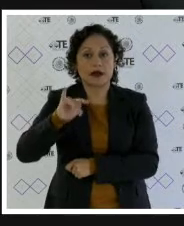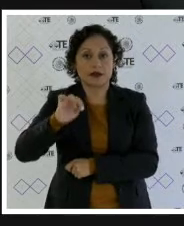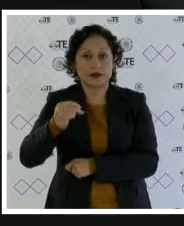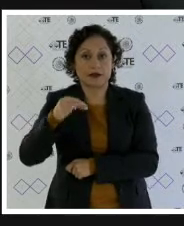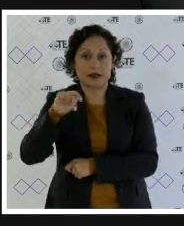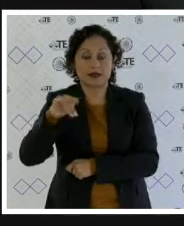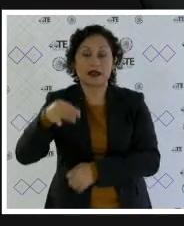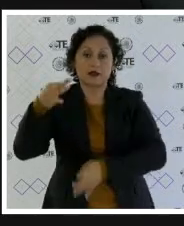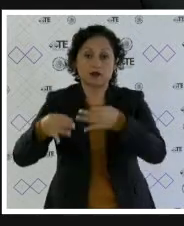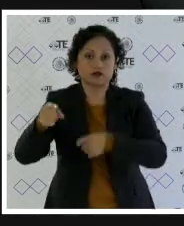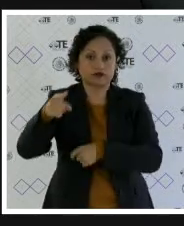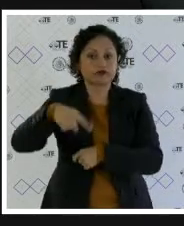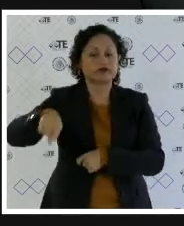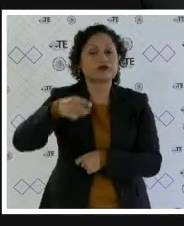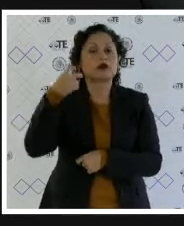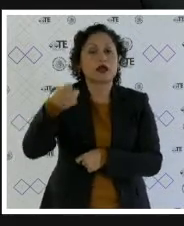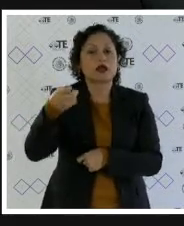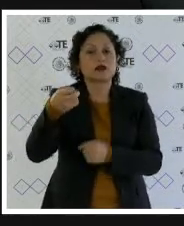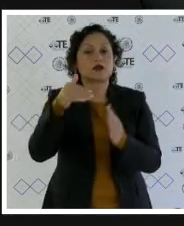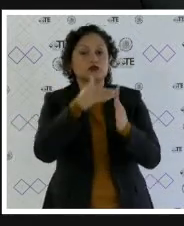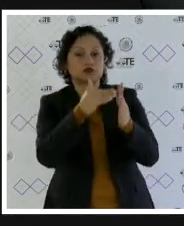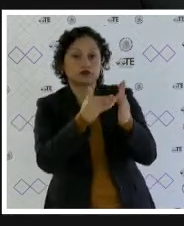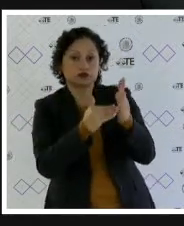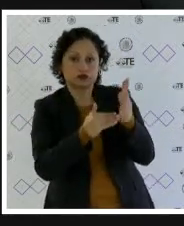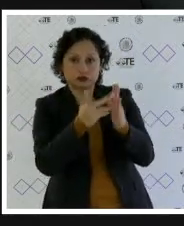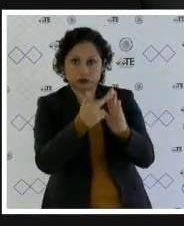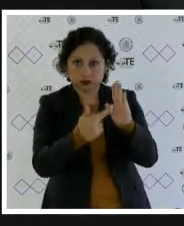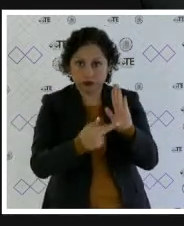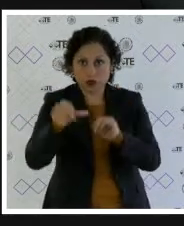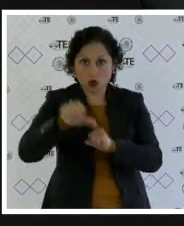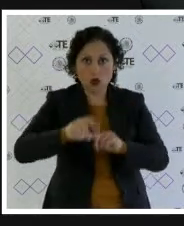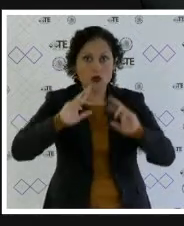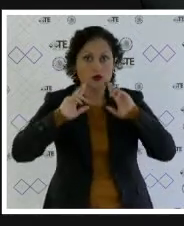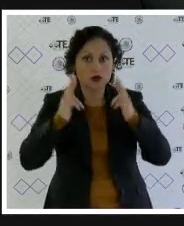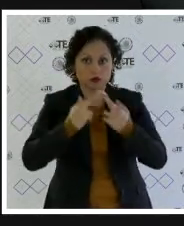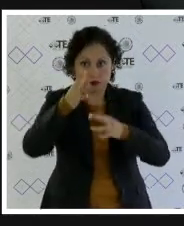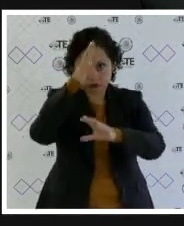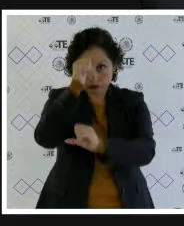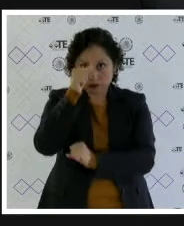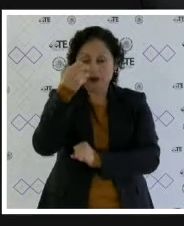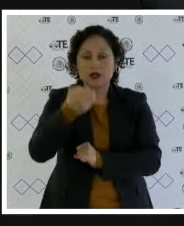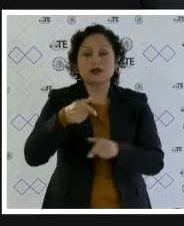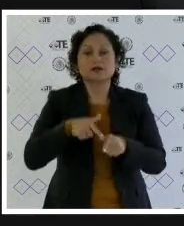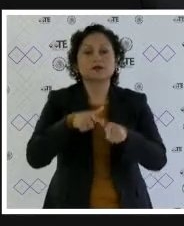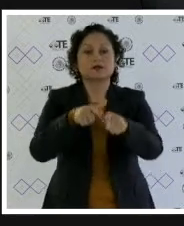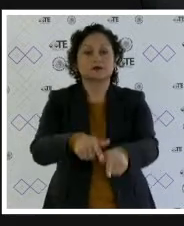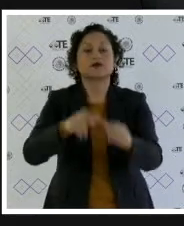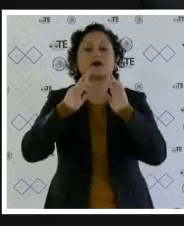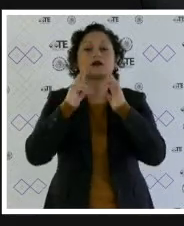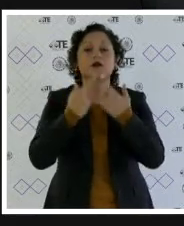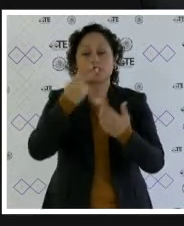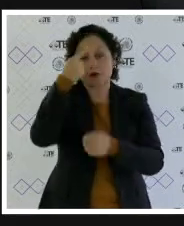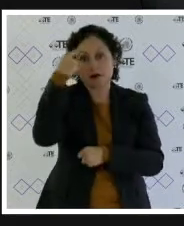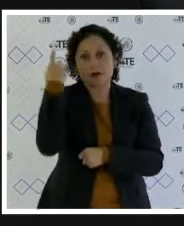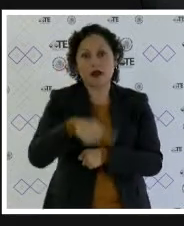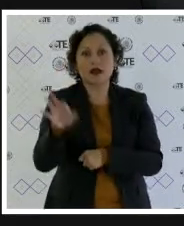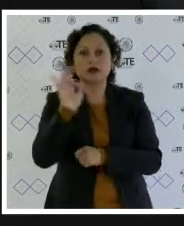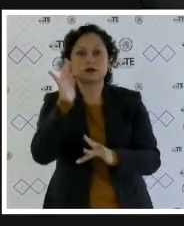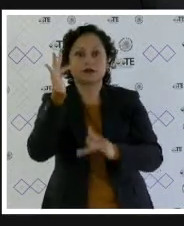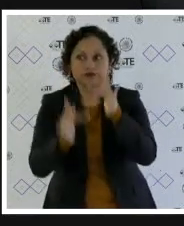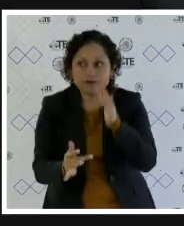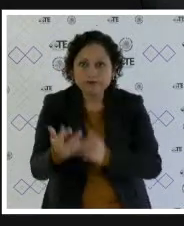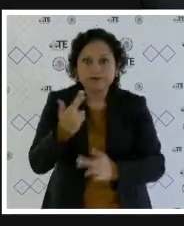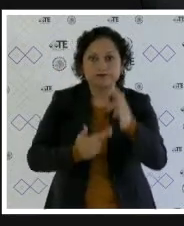Camarena, de acuerdo a los lineamientos aprobados por el Pleno, quien seguirá con el rumbo de la sesión hasta que sea corregida la falla o, en su caso, decretará el